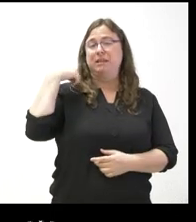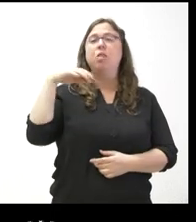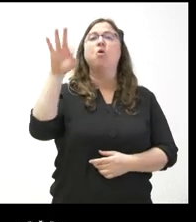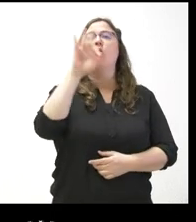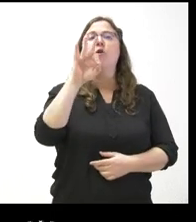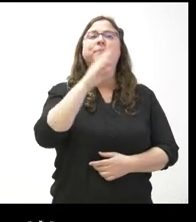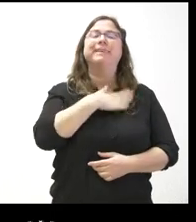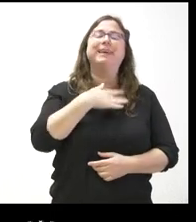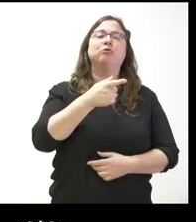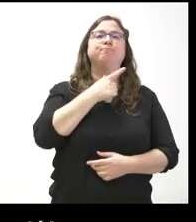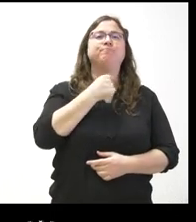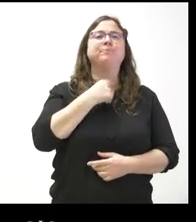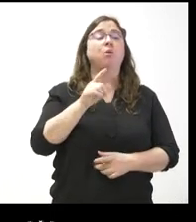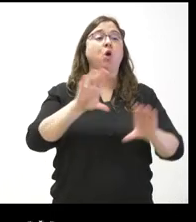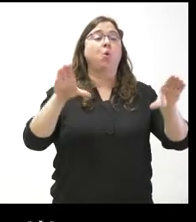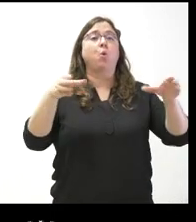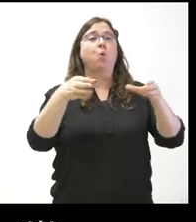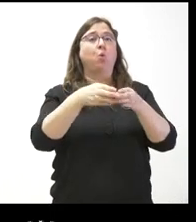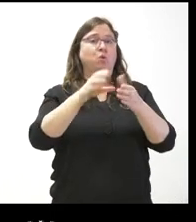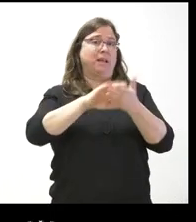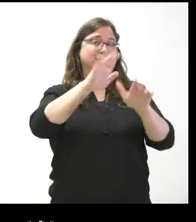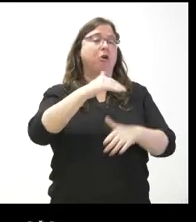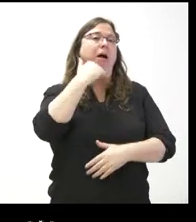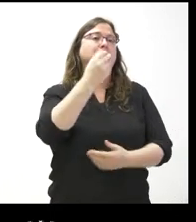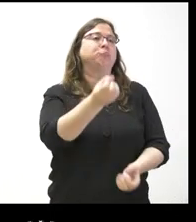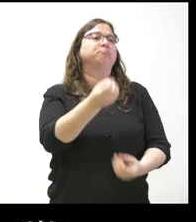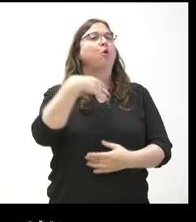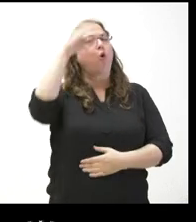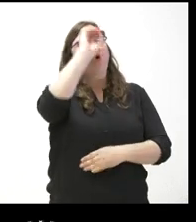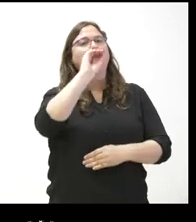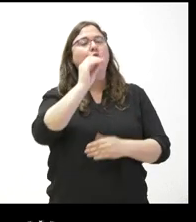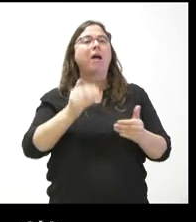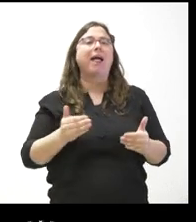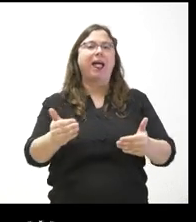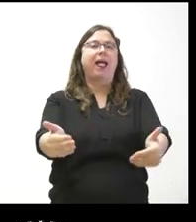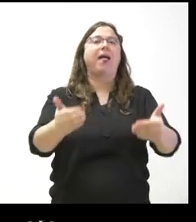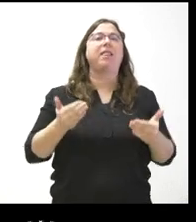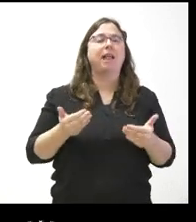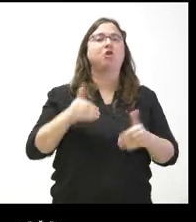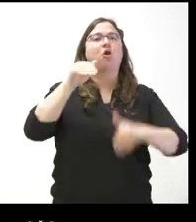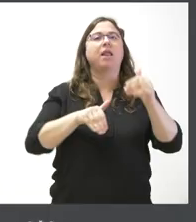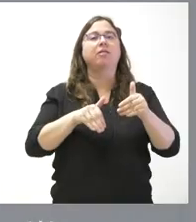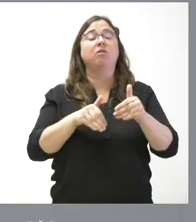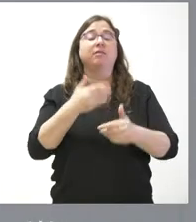gustaría tener una valoración de la Junta sobre el anuncio de adelanto electoral realizado por Pedro Sánchez. Gracias.